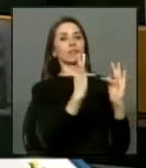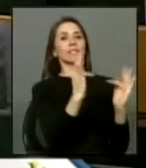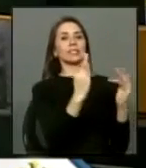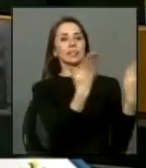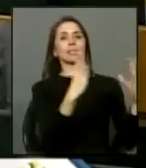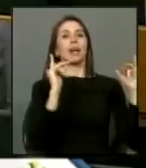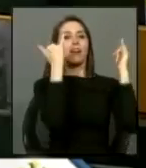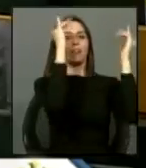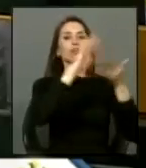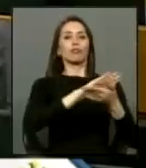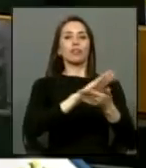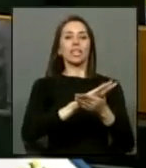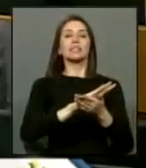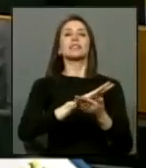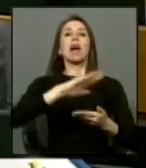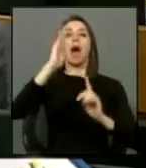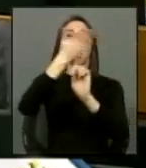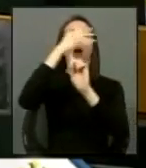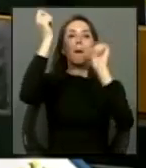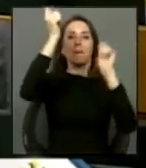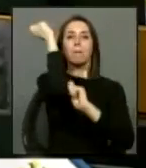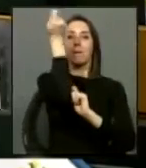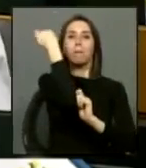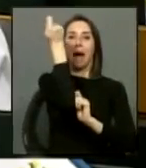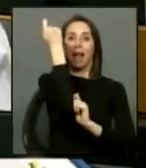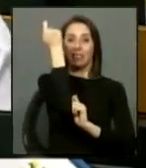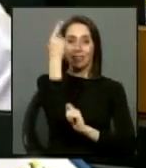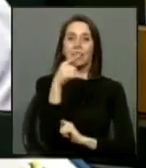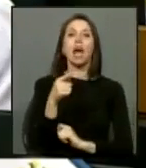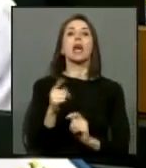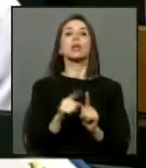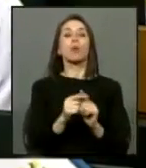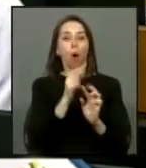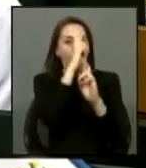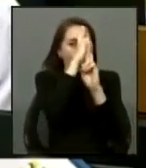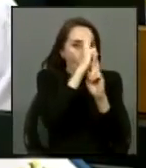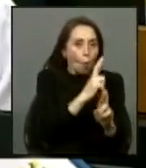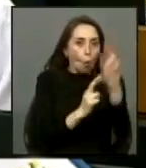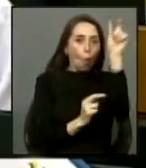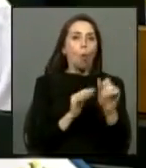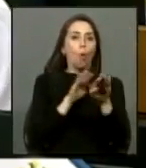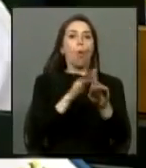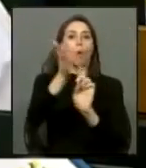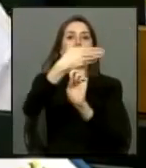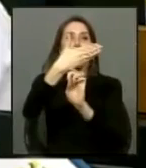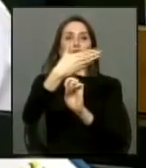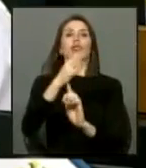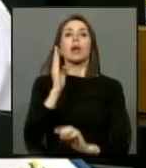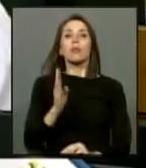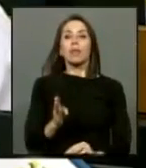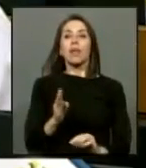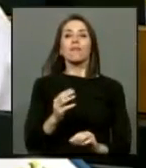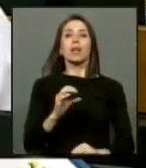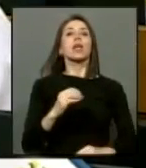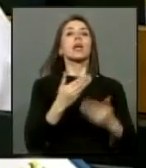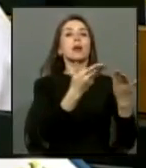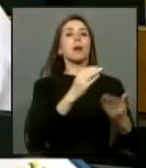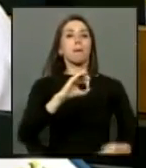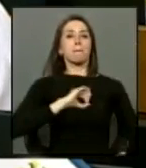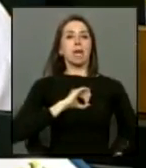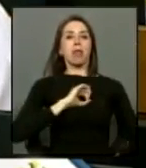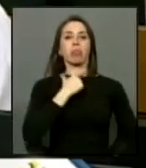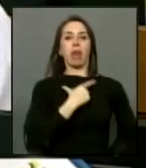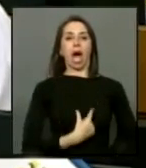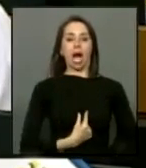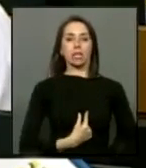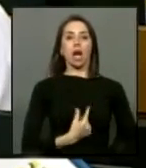patrias patriotas a los que nosotros debemos rendir culto patriotas a los que debemos ponerle medalla y no